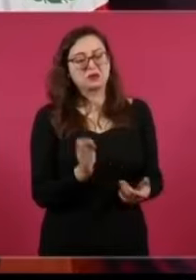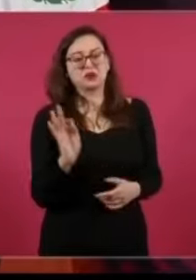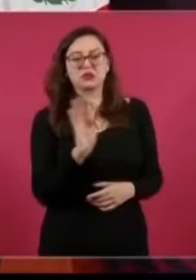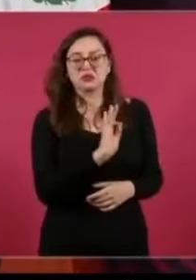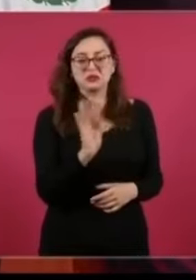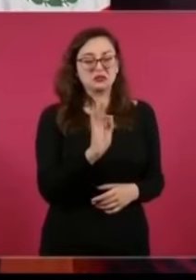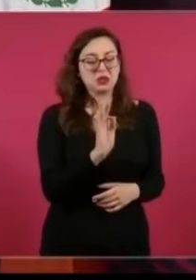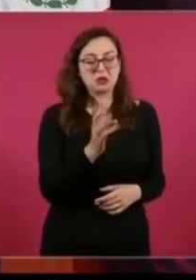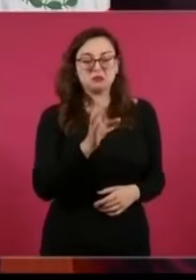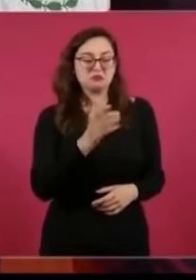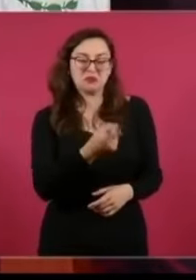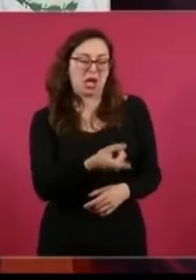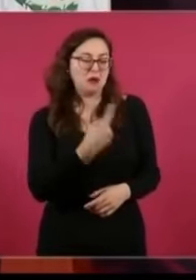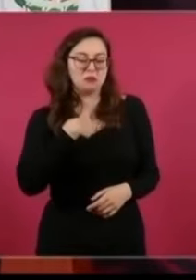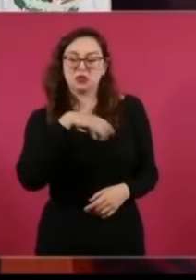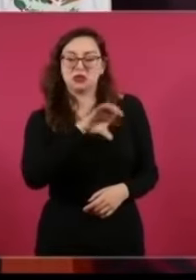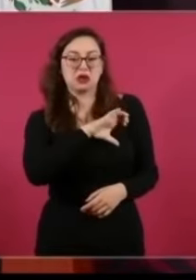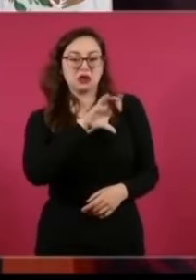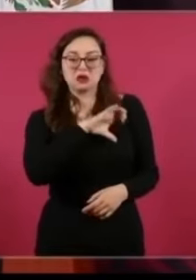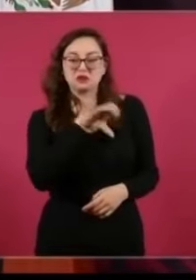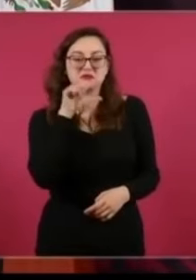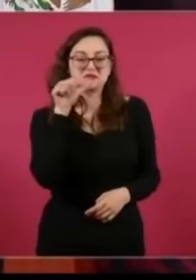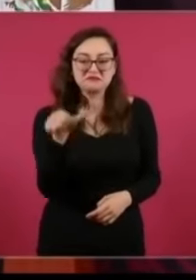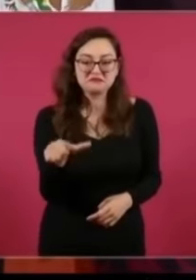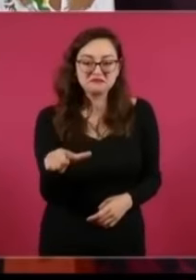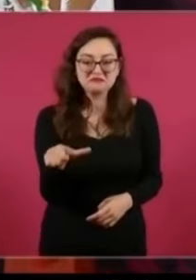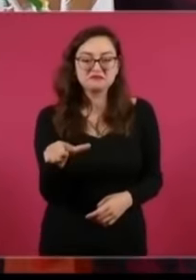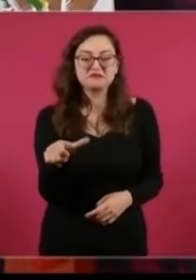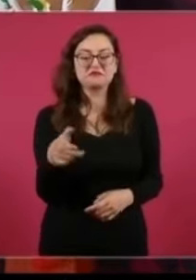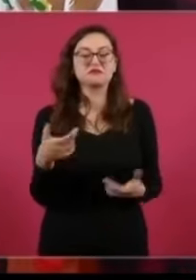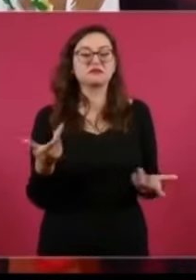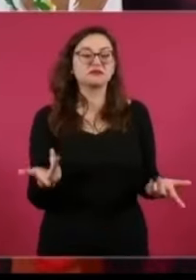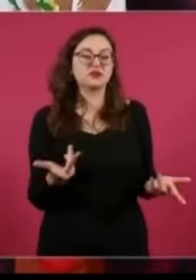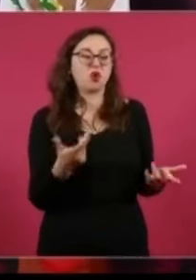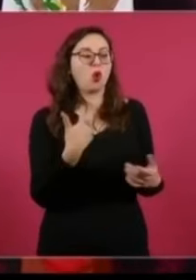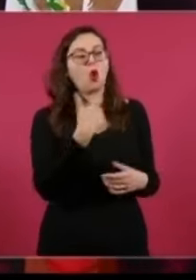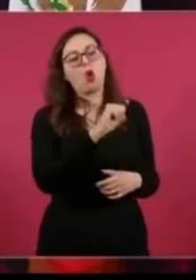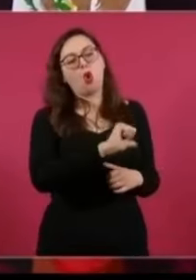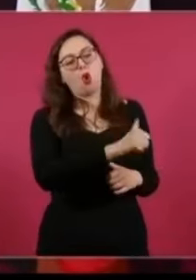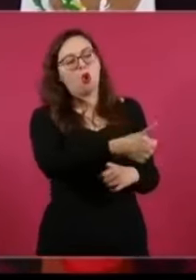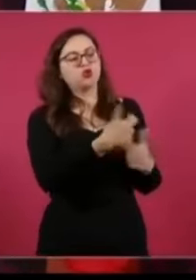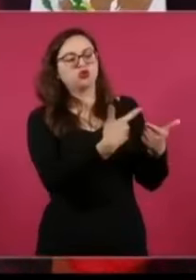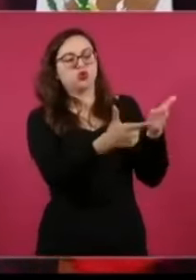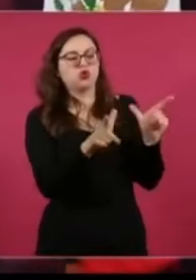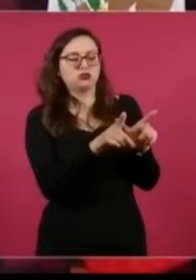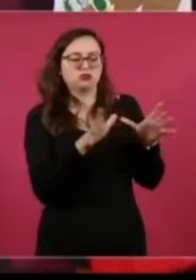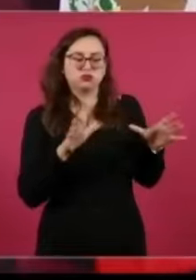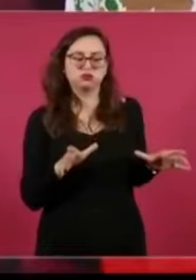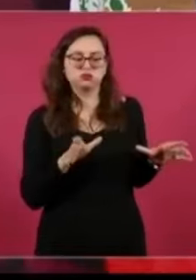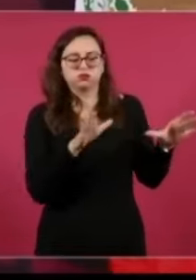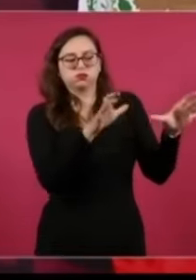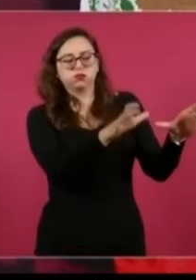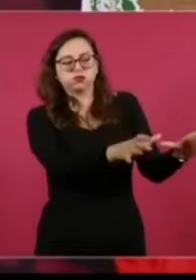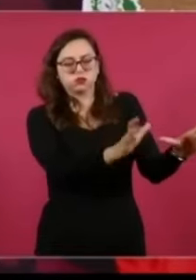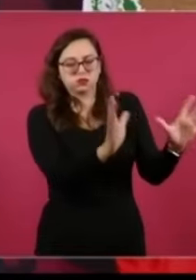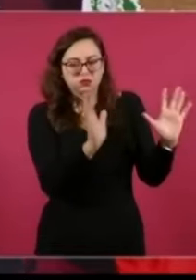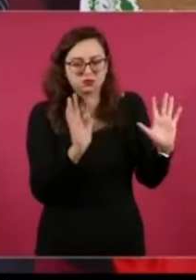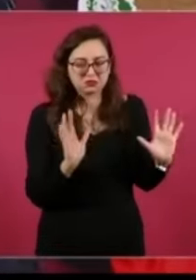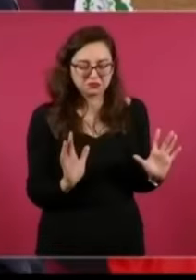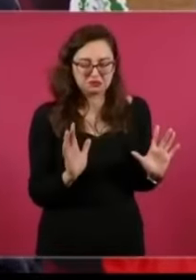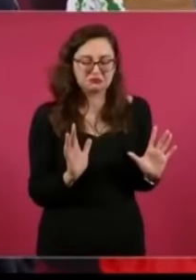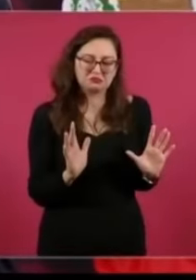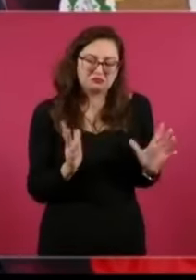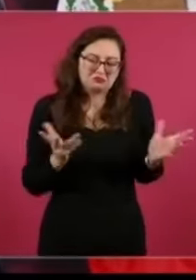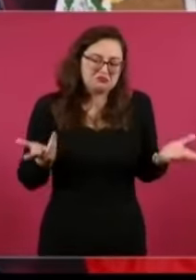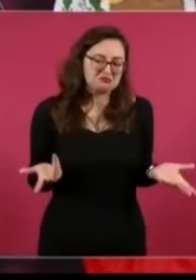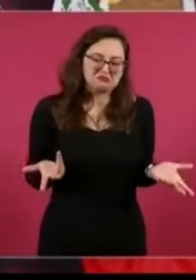legal porque se revelaron datos personales. Y nada más decirte que no tengo, nuestro